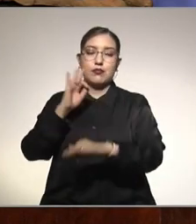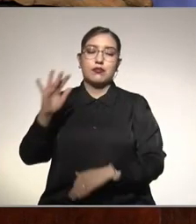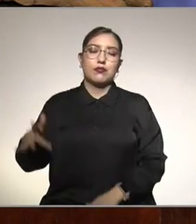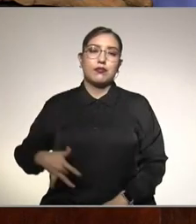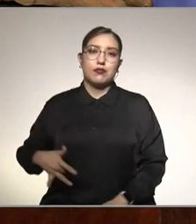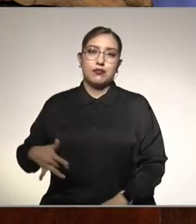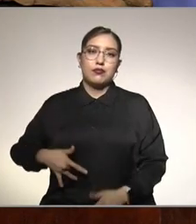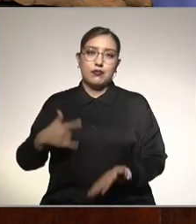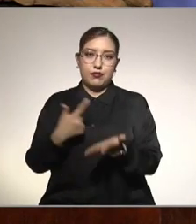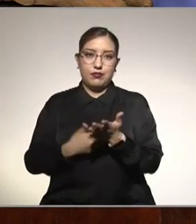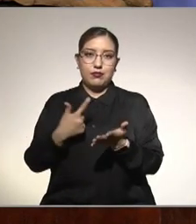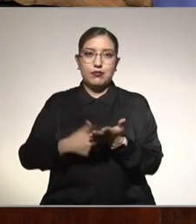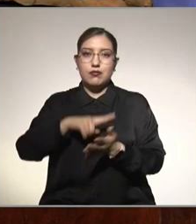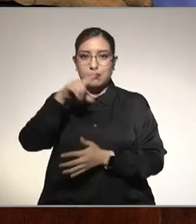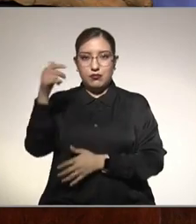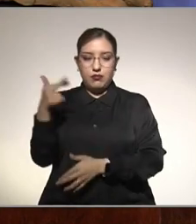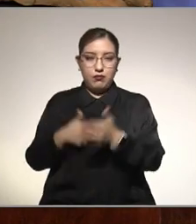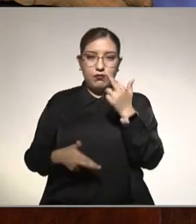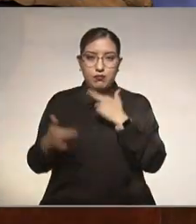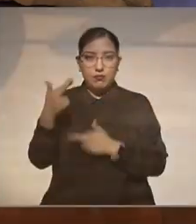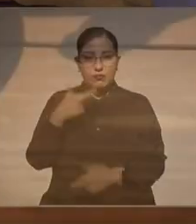a seguir platicando con nuestros especialistas